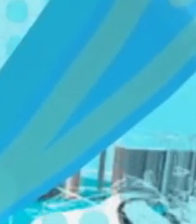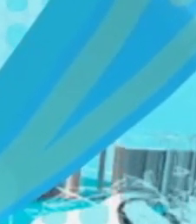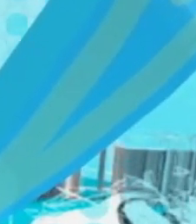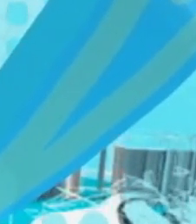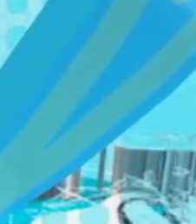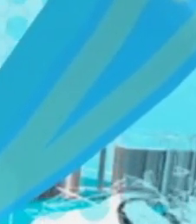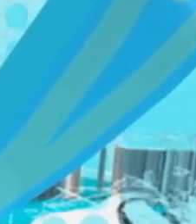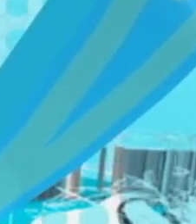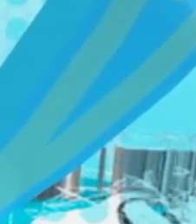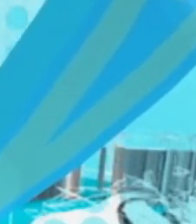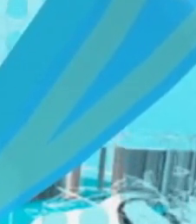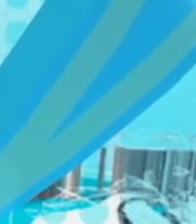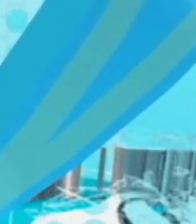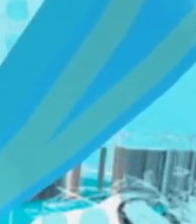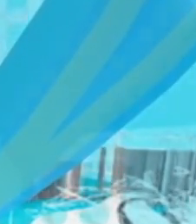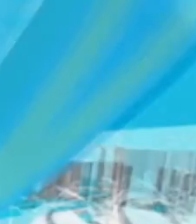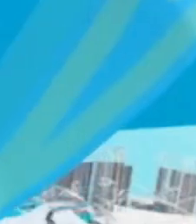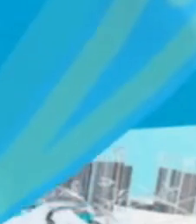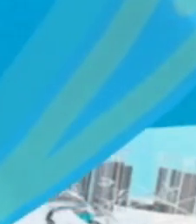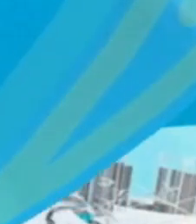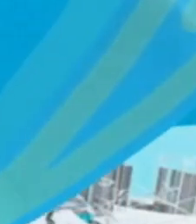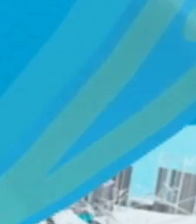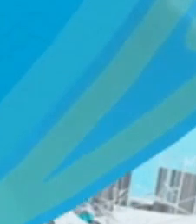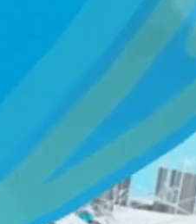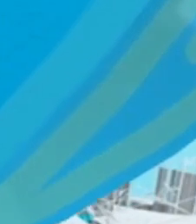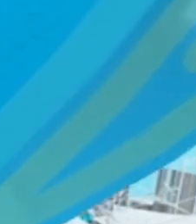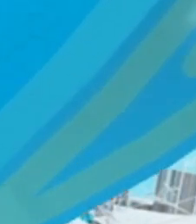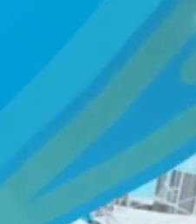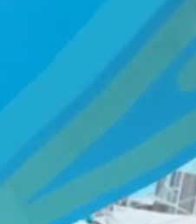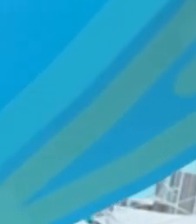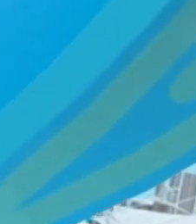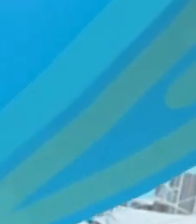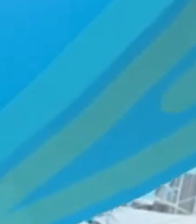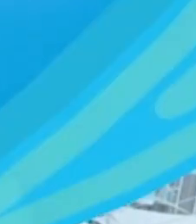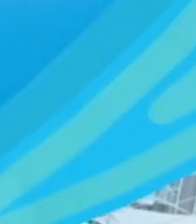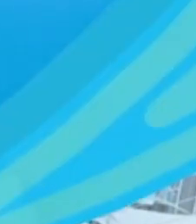Banco Popular presentó El Tipo de Cambio